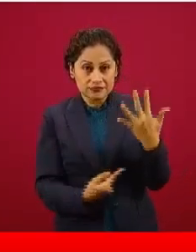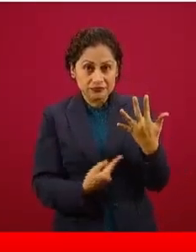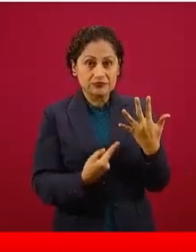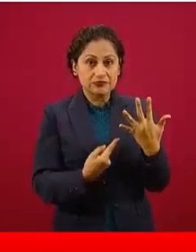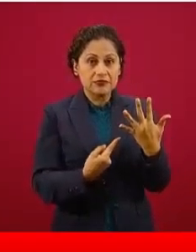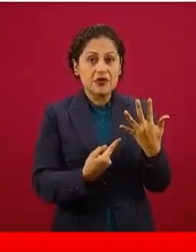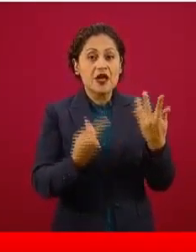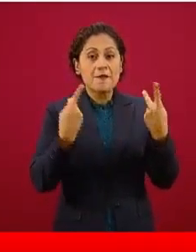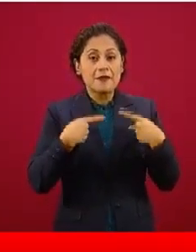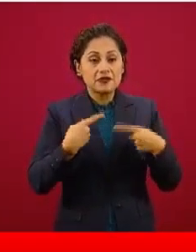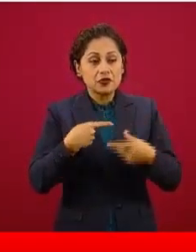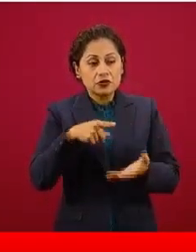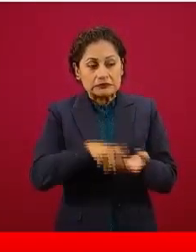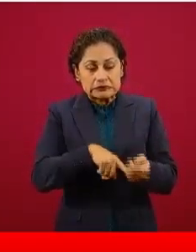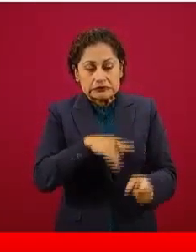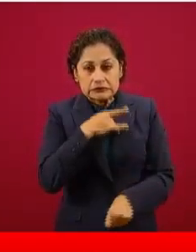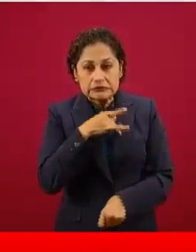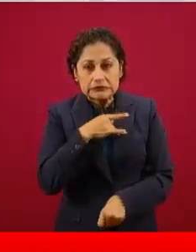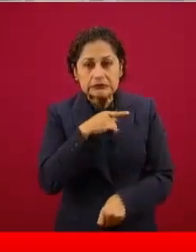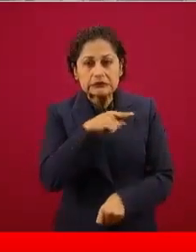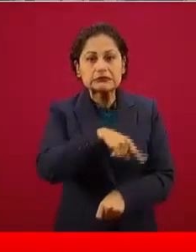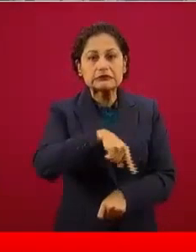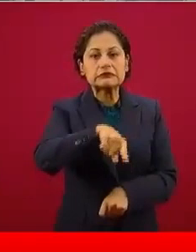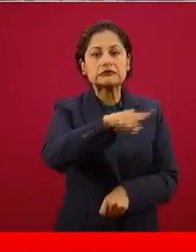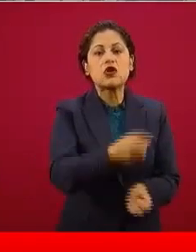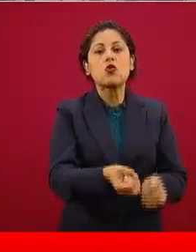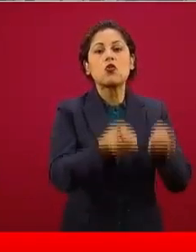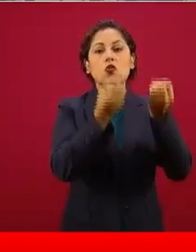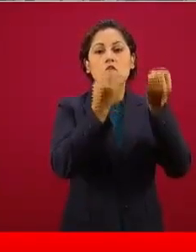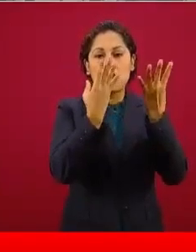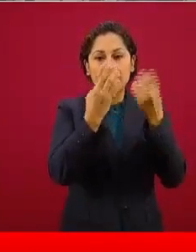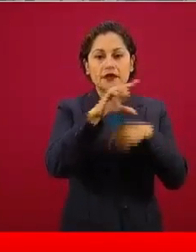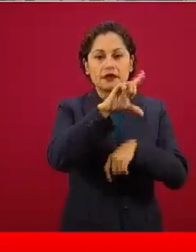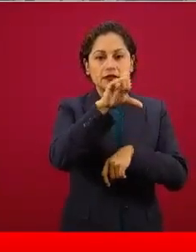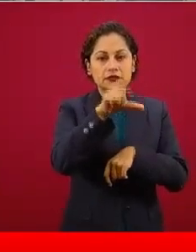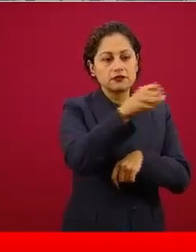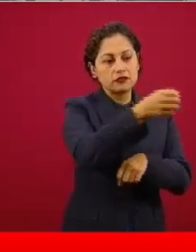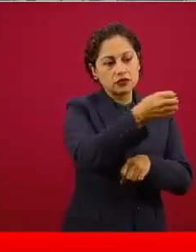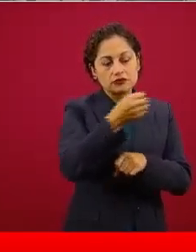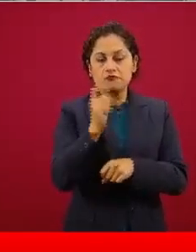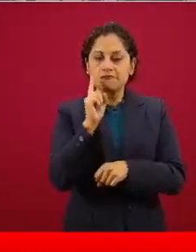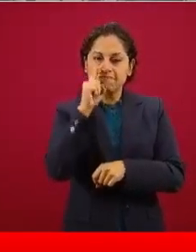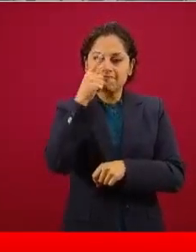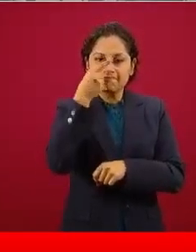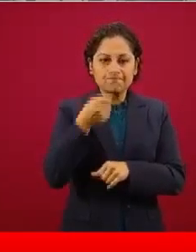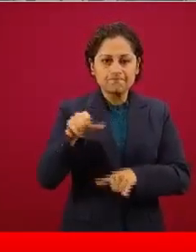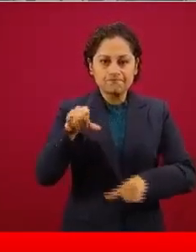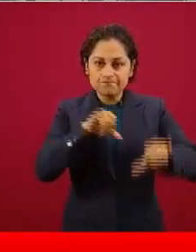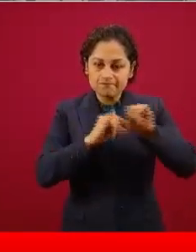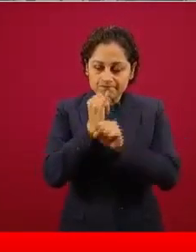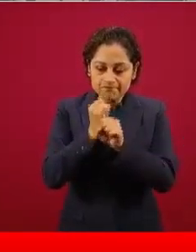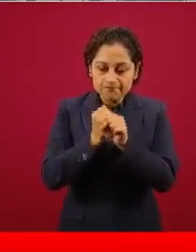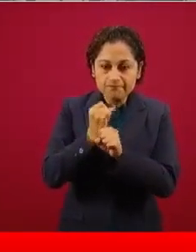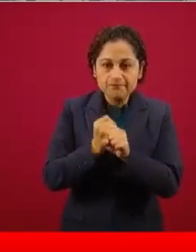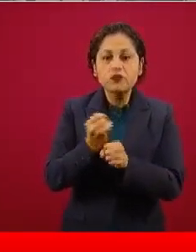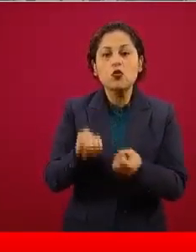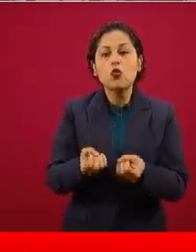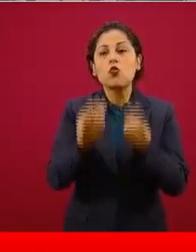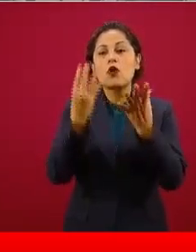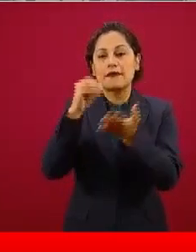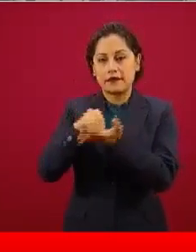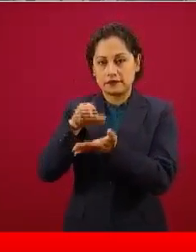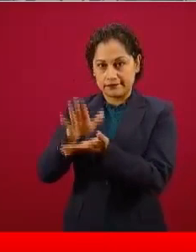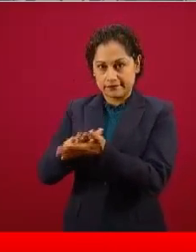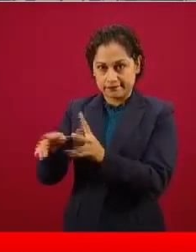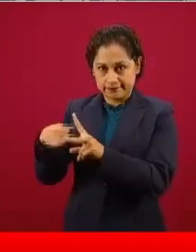ese síndrome clínico resultan positivas al virus cuando se hace la prueba de laboratorio. En este momento tenemos en